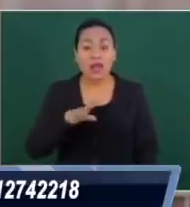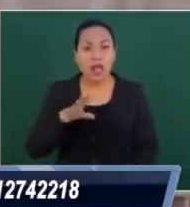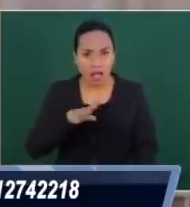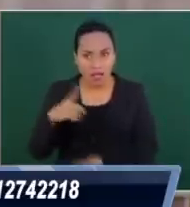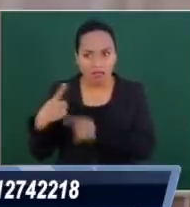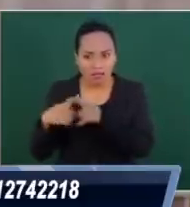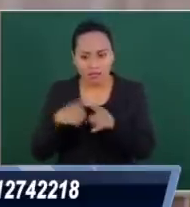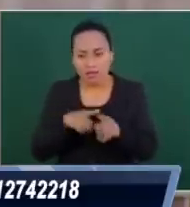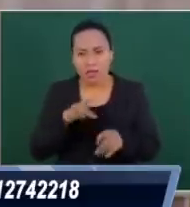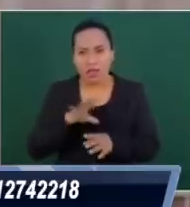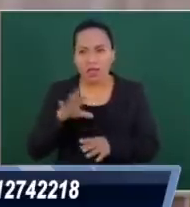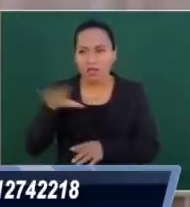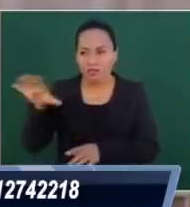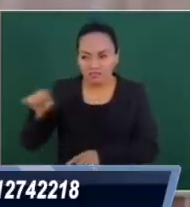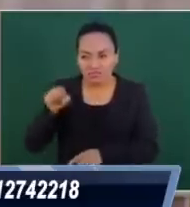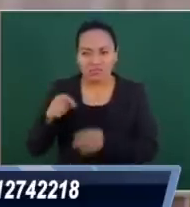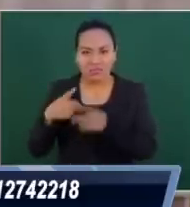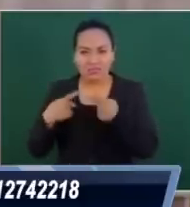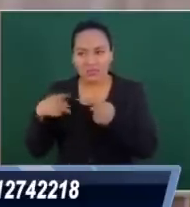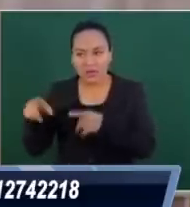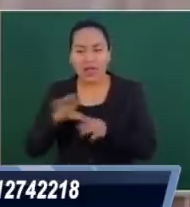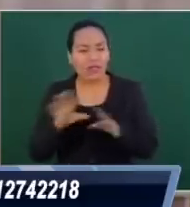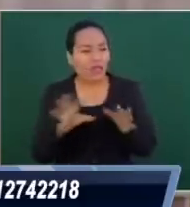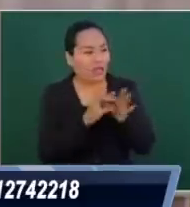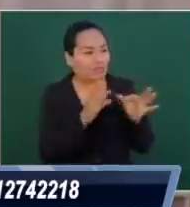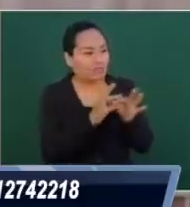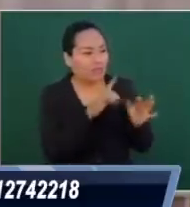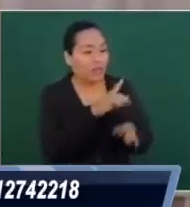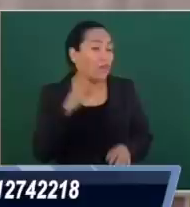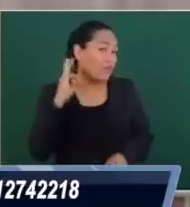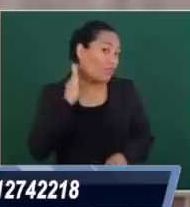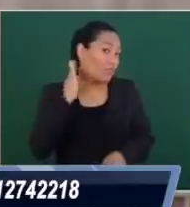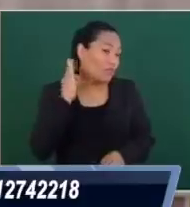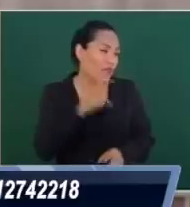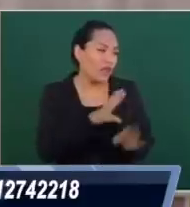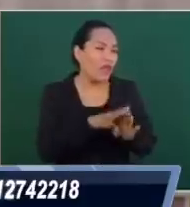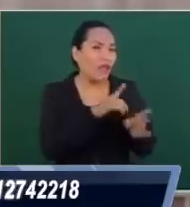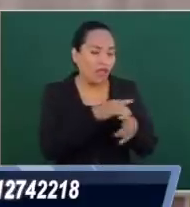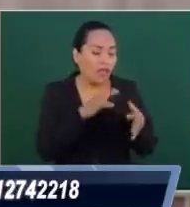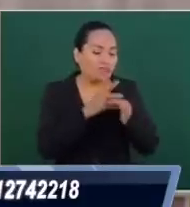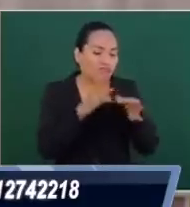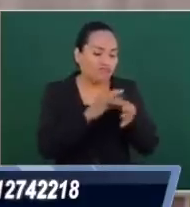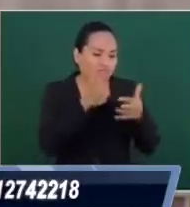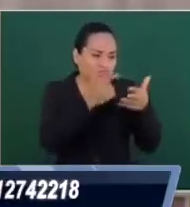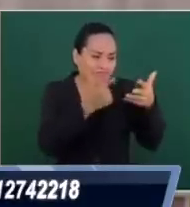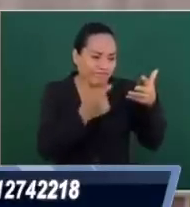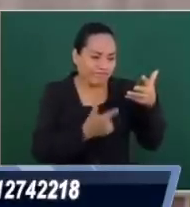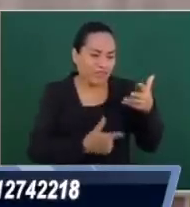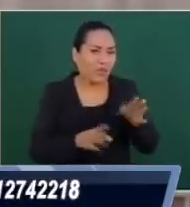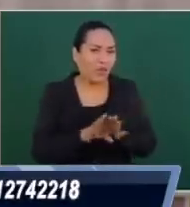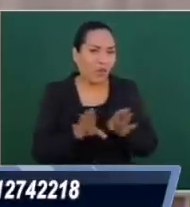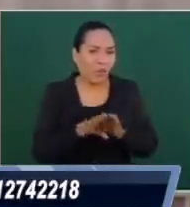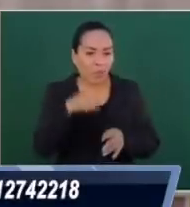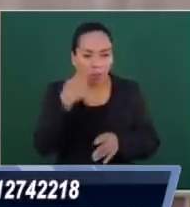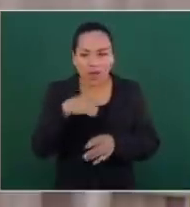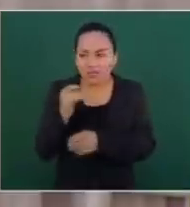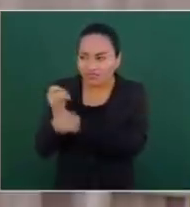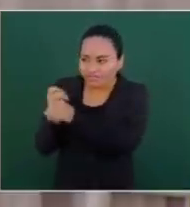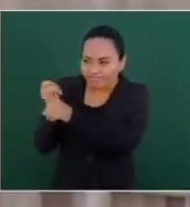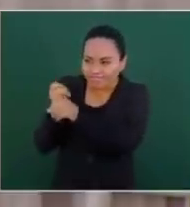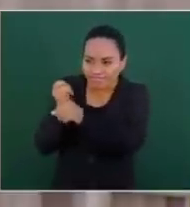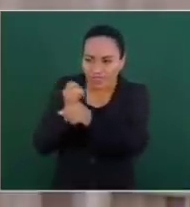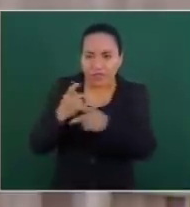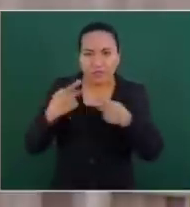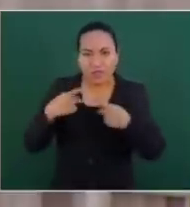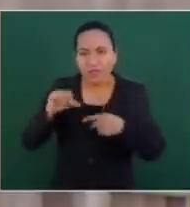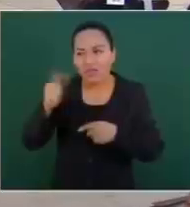se habla de que uno de ellos ya está colaborando con la Fiscalía y está precisamente aportando información para que se investiguen a otros exfuncionarios de